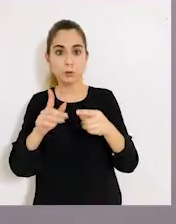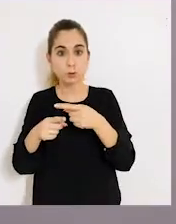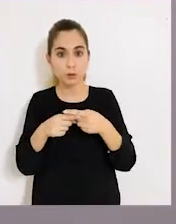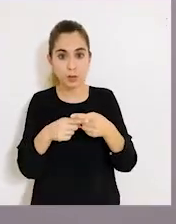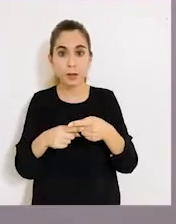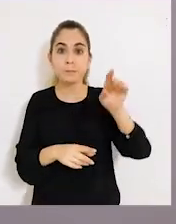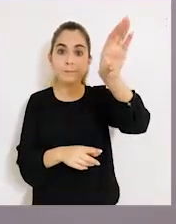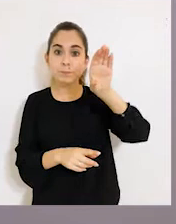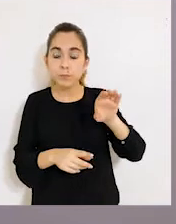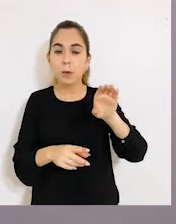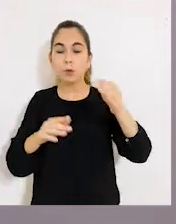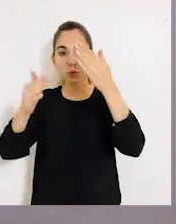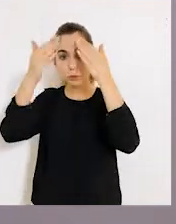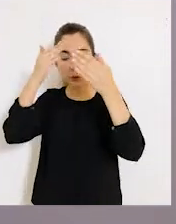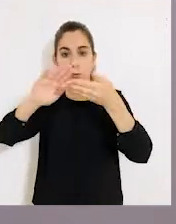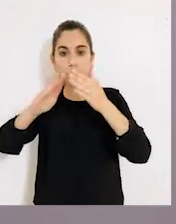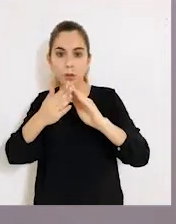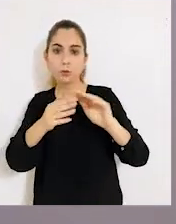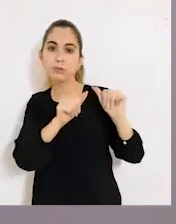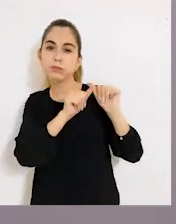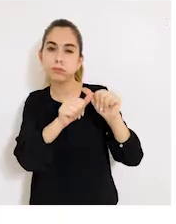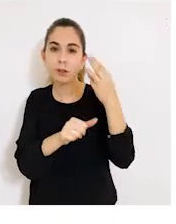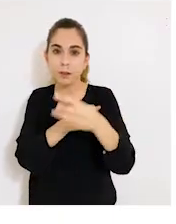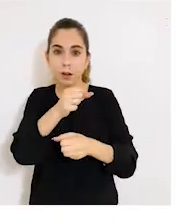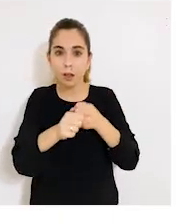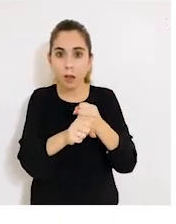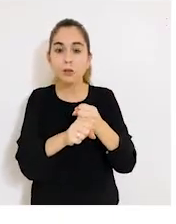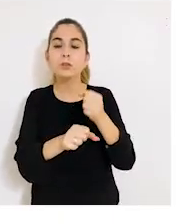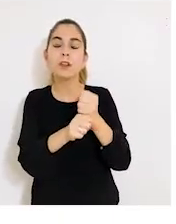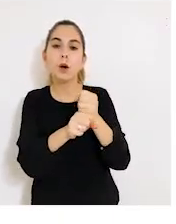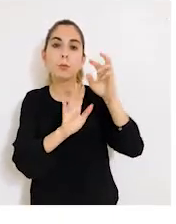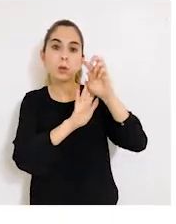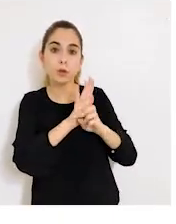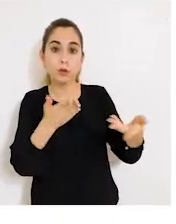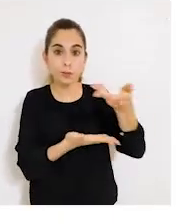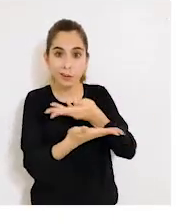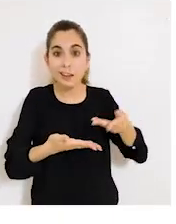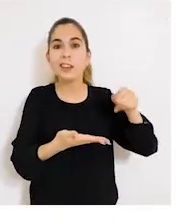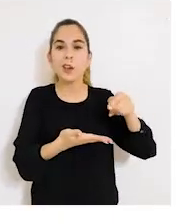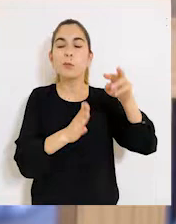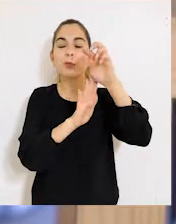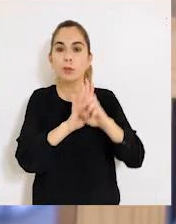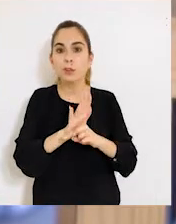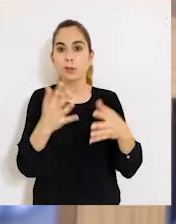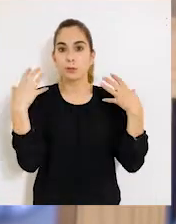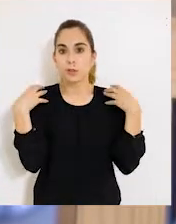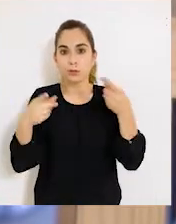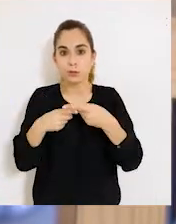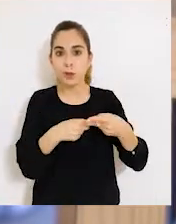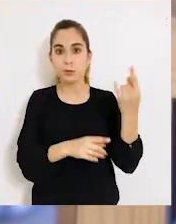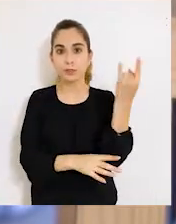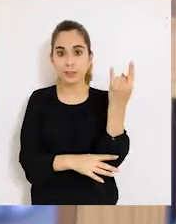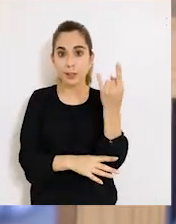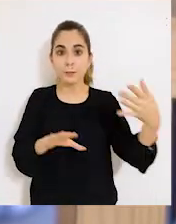el curso de Psicología Comunitaria llevamos tres años trabajando con el proyecto Colaborar, que es un proyecto de responsabilidad social universitaria, que